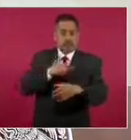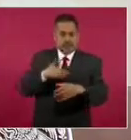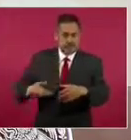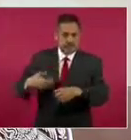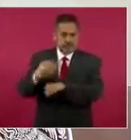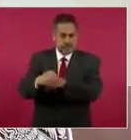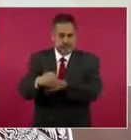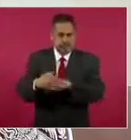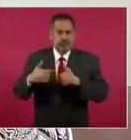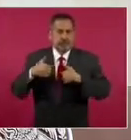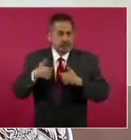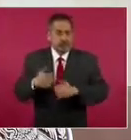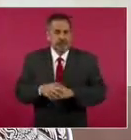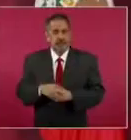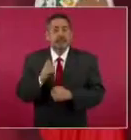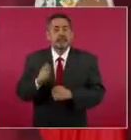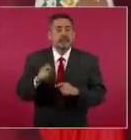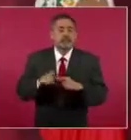corresponde